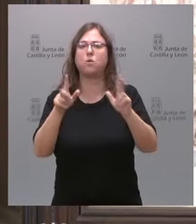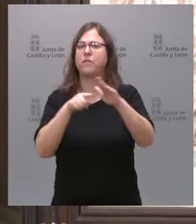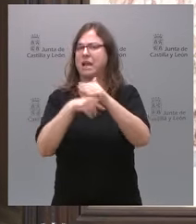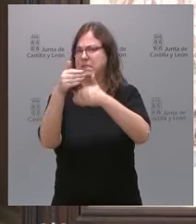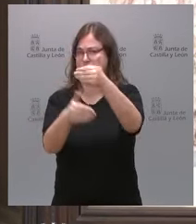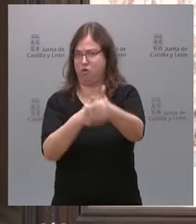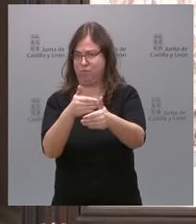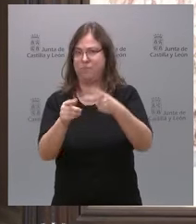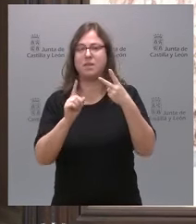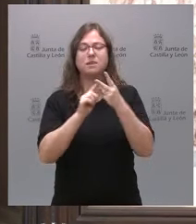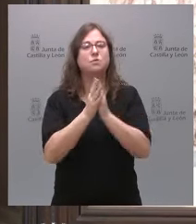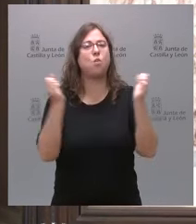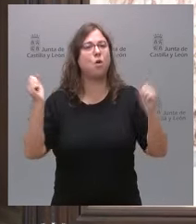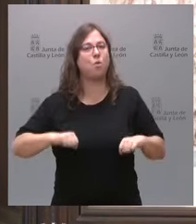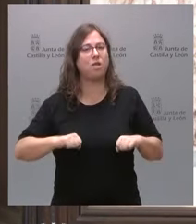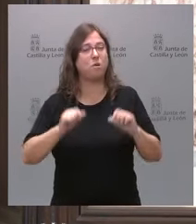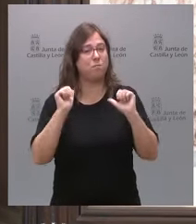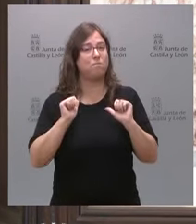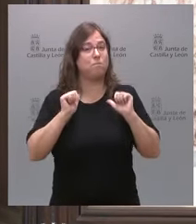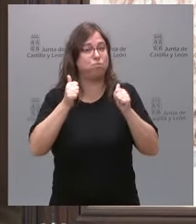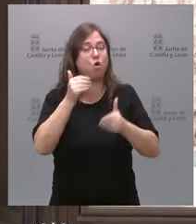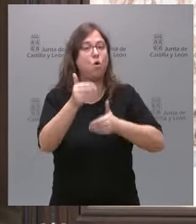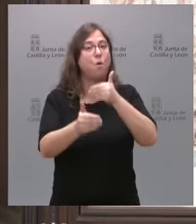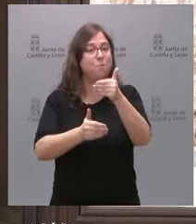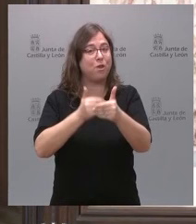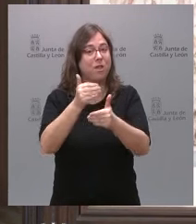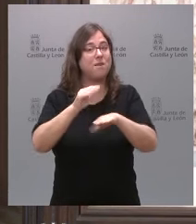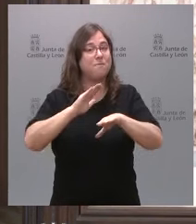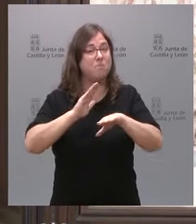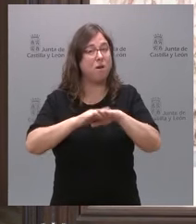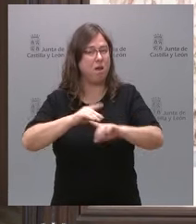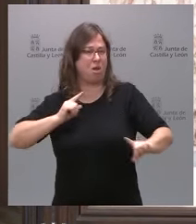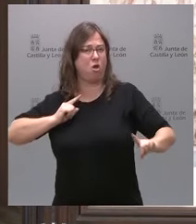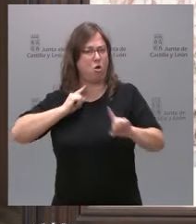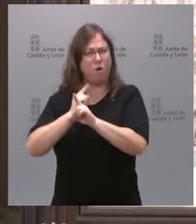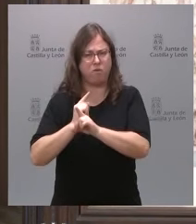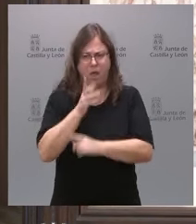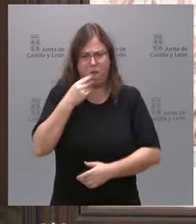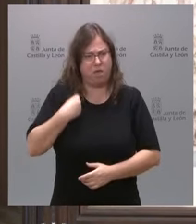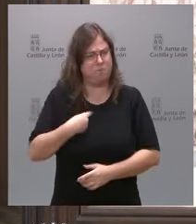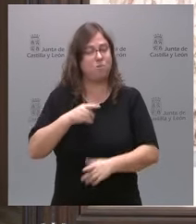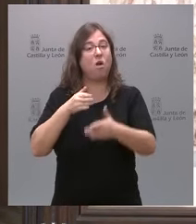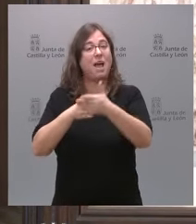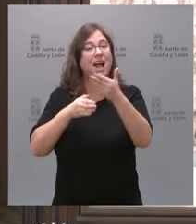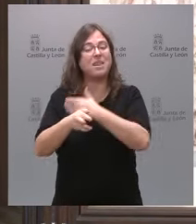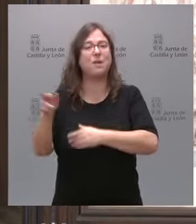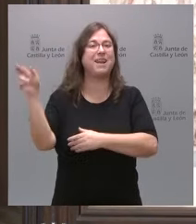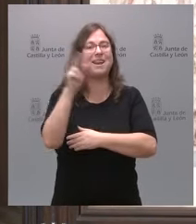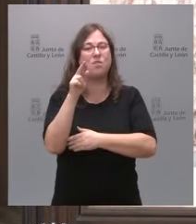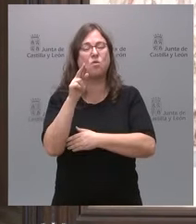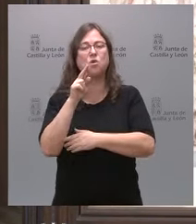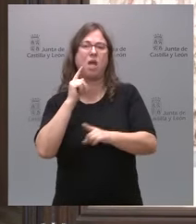Segundo, iniciar el procedimiento para la impugnación inmediata mediante recurso de